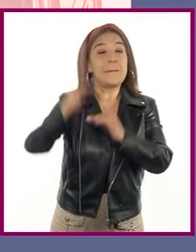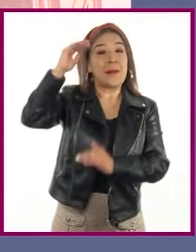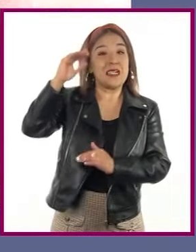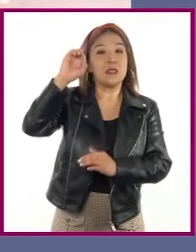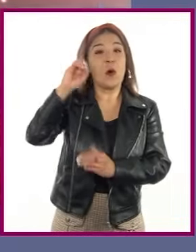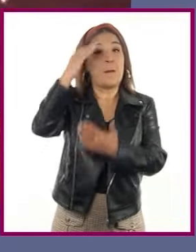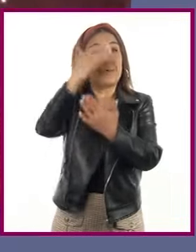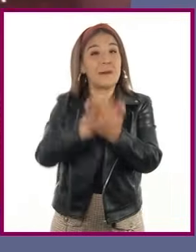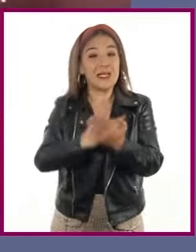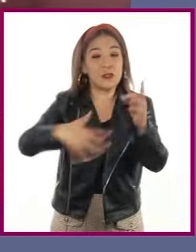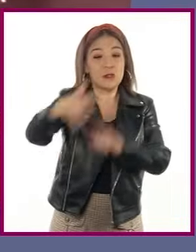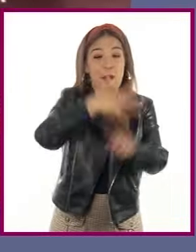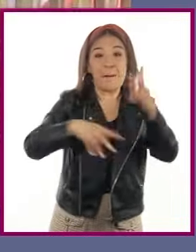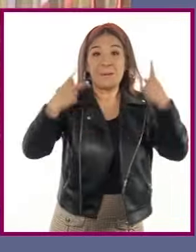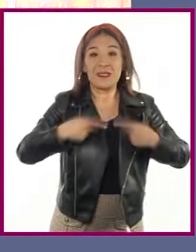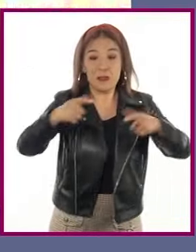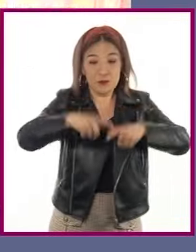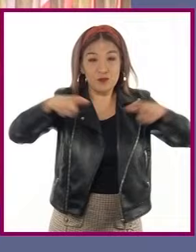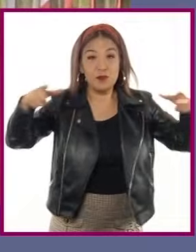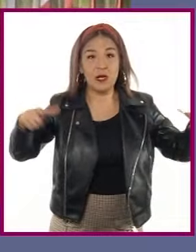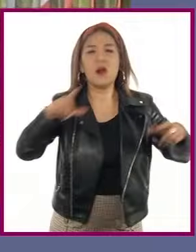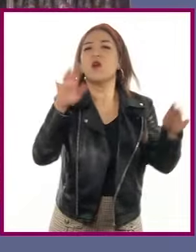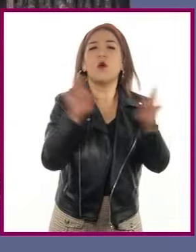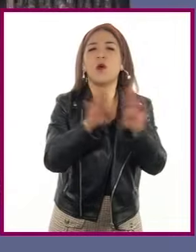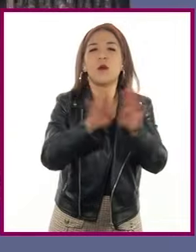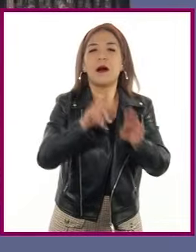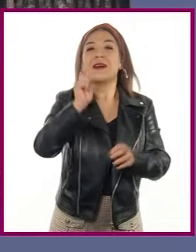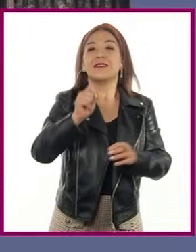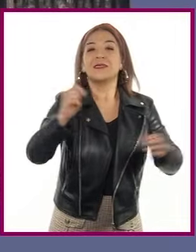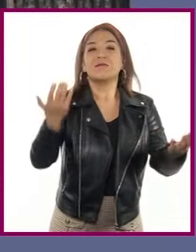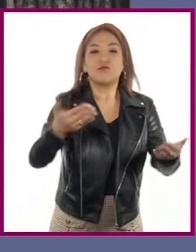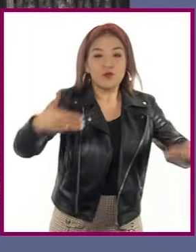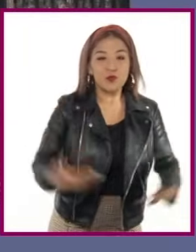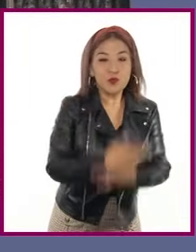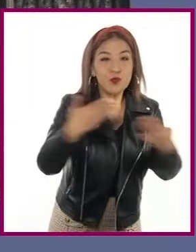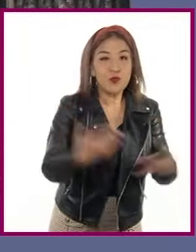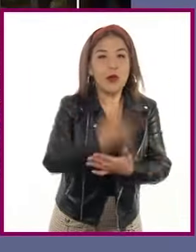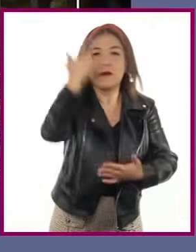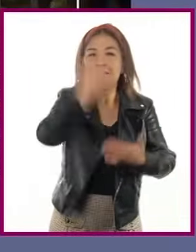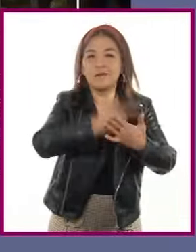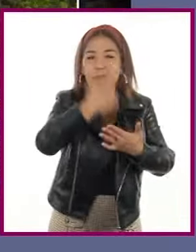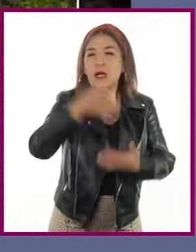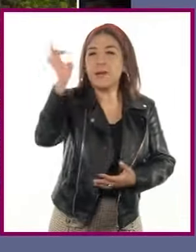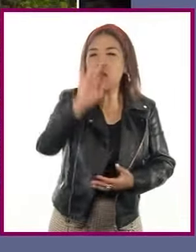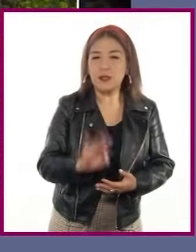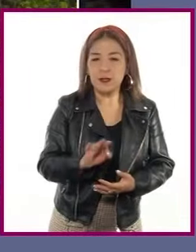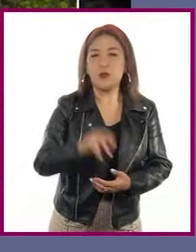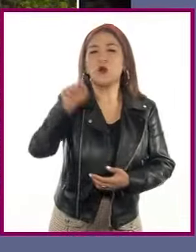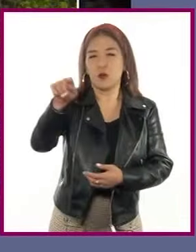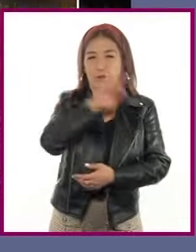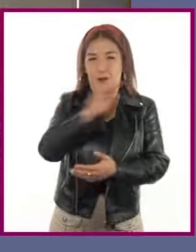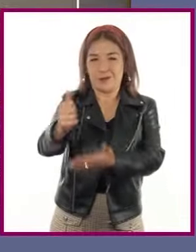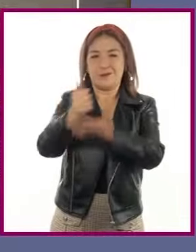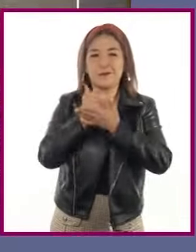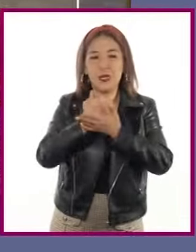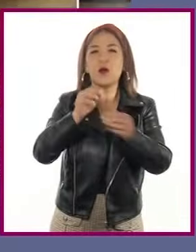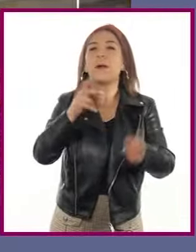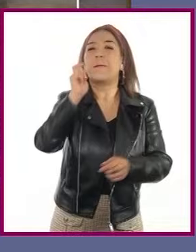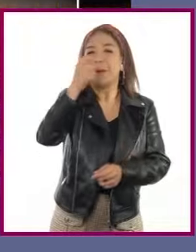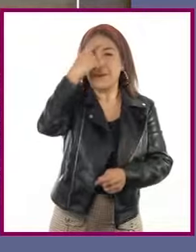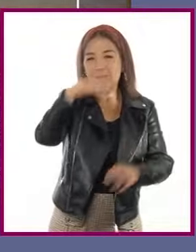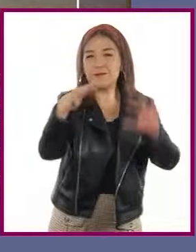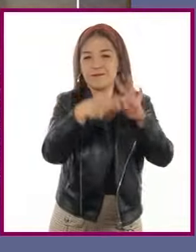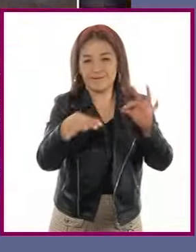se sabe a través de la tasa de crecimiento. Nadia, ayúdanos a desarrollar el concepto. Por supuesto,